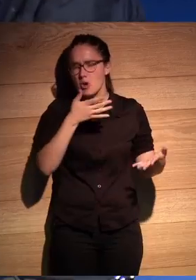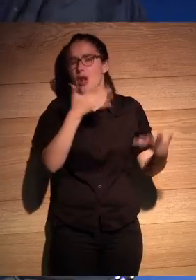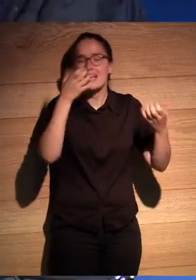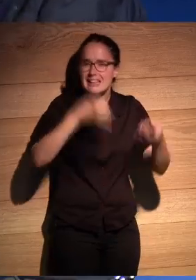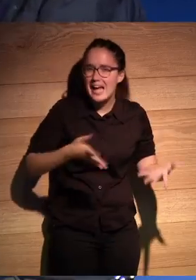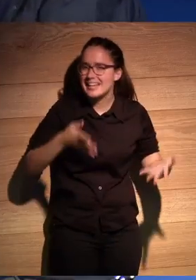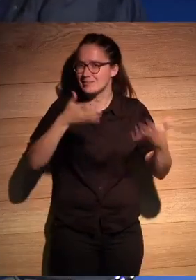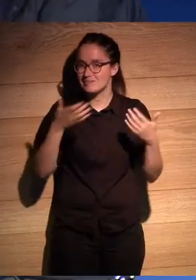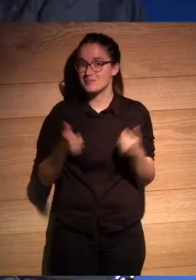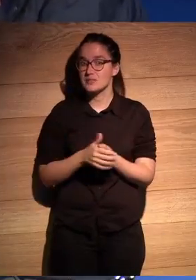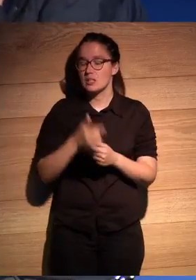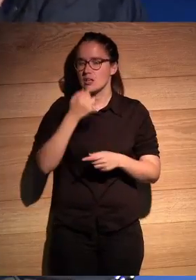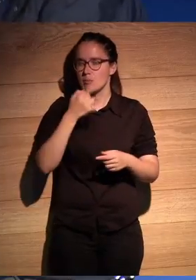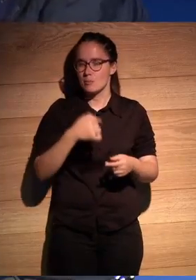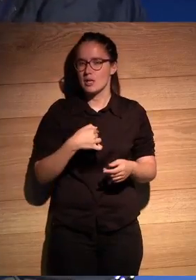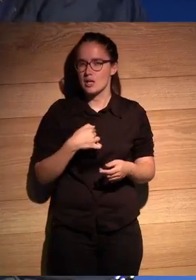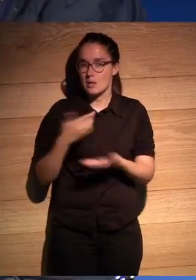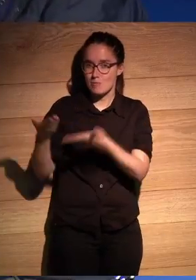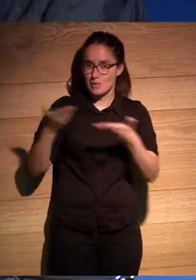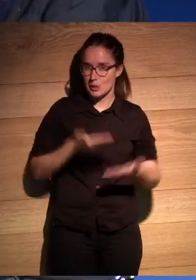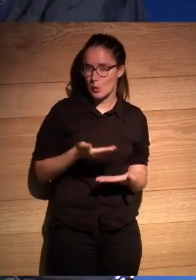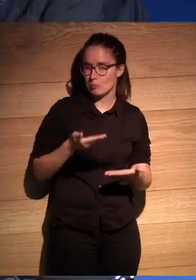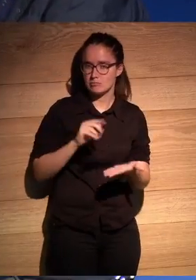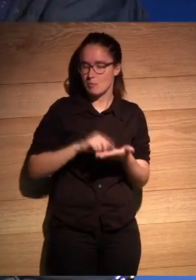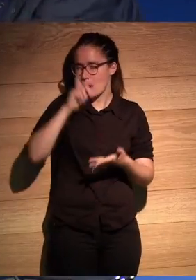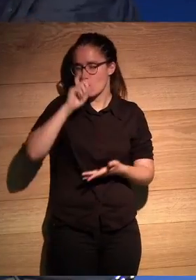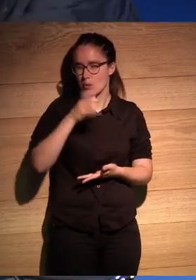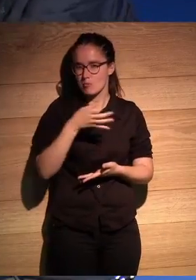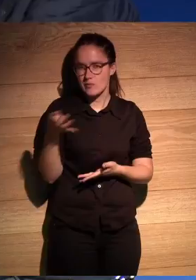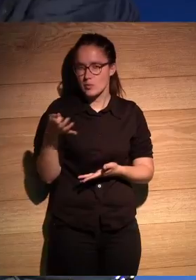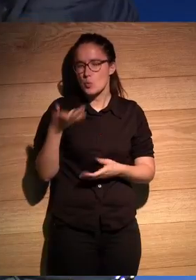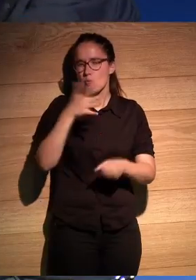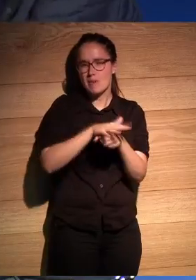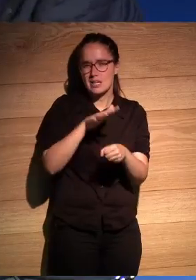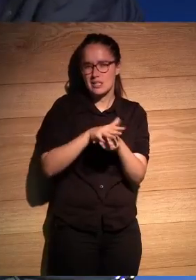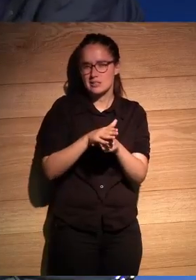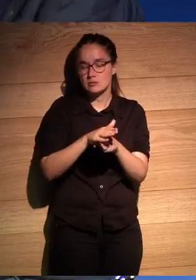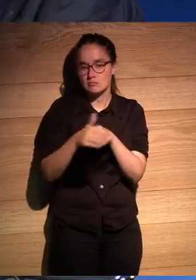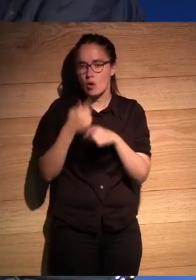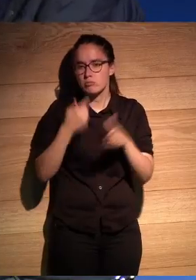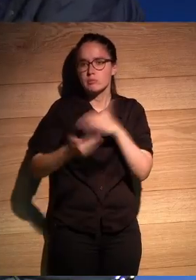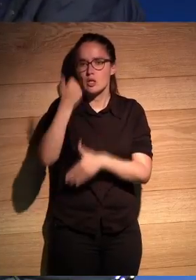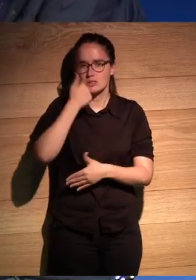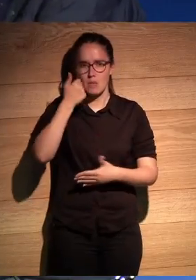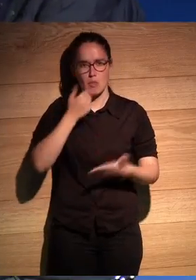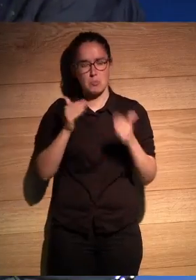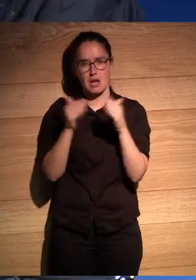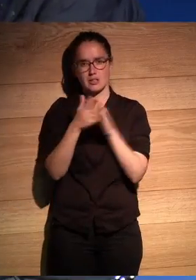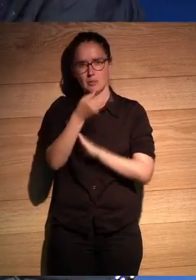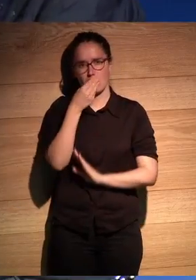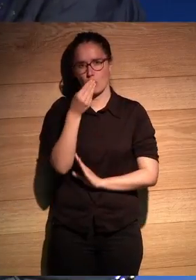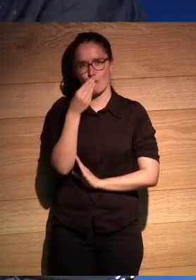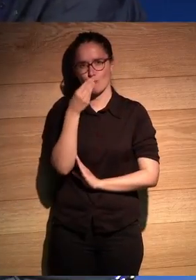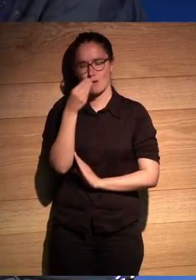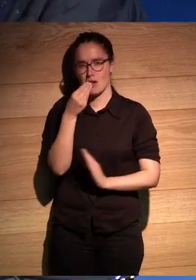¿qué tal? ¿cómo estás? y él me invitó inmediatamente me acuerdo esto sería un martes a ir el sábado a su casa en Blanes a comer una